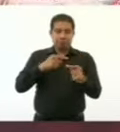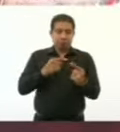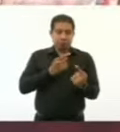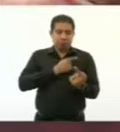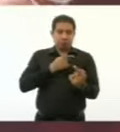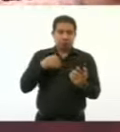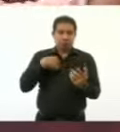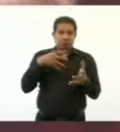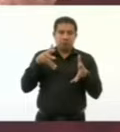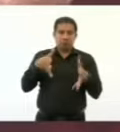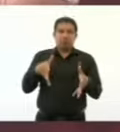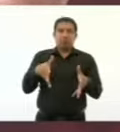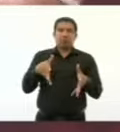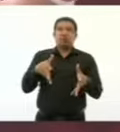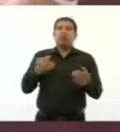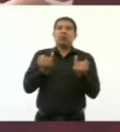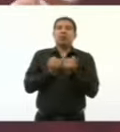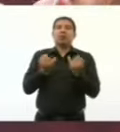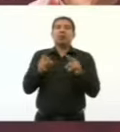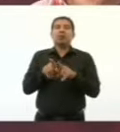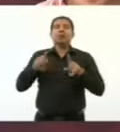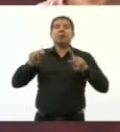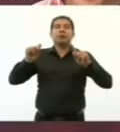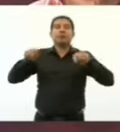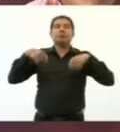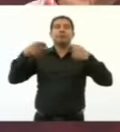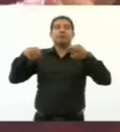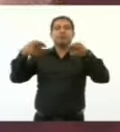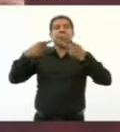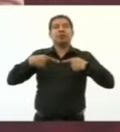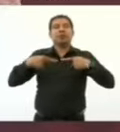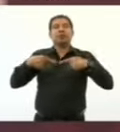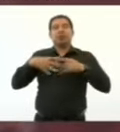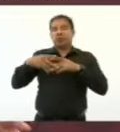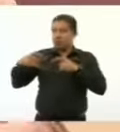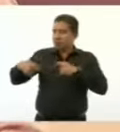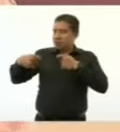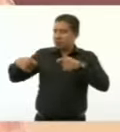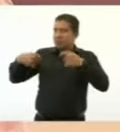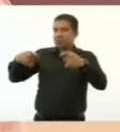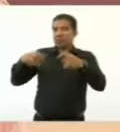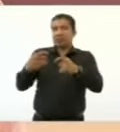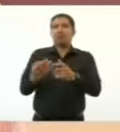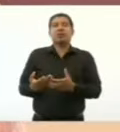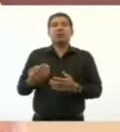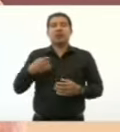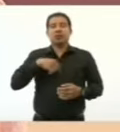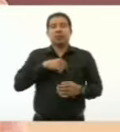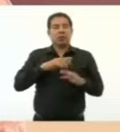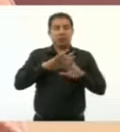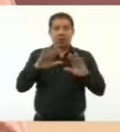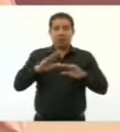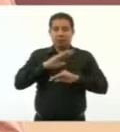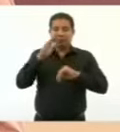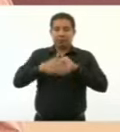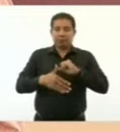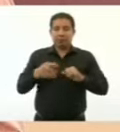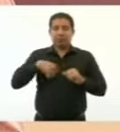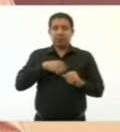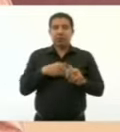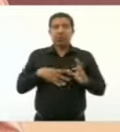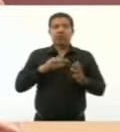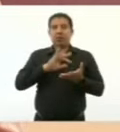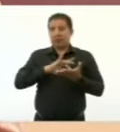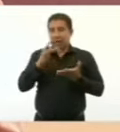sino por las nuevas generaciones, porque ya nosotros vamos de salida, ya hasta podemos